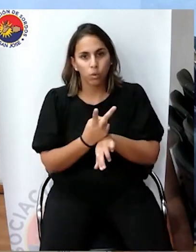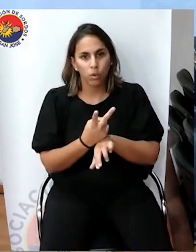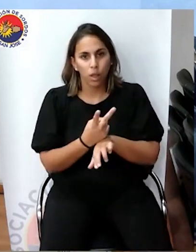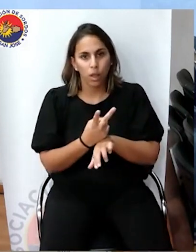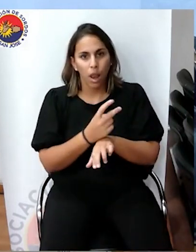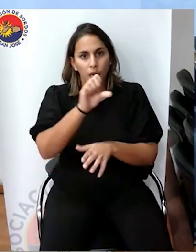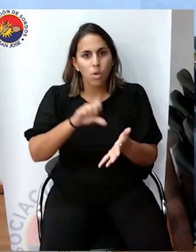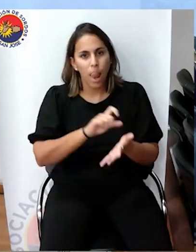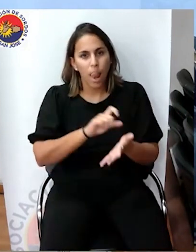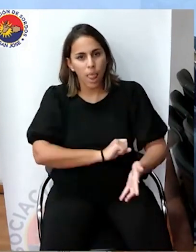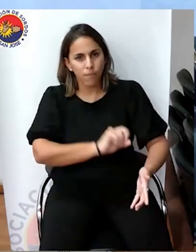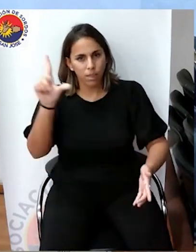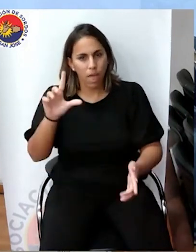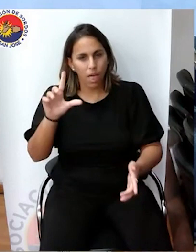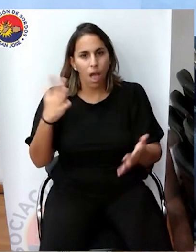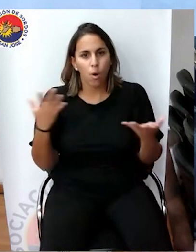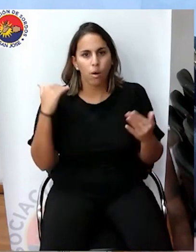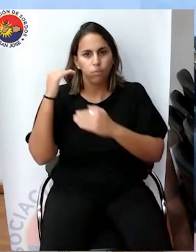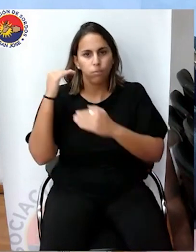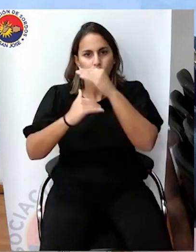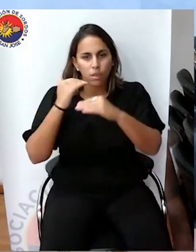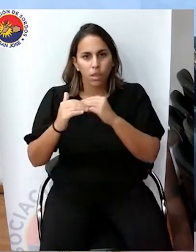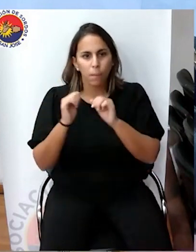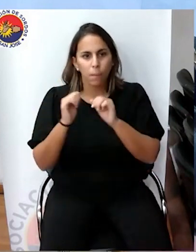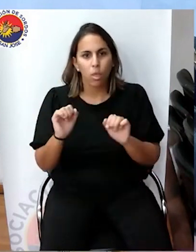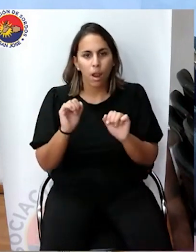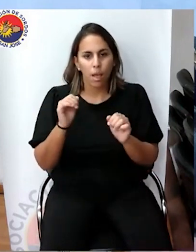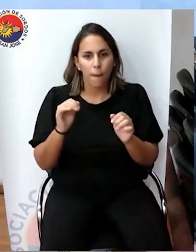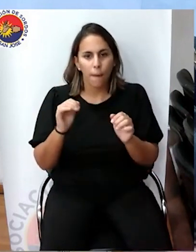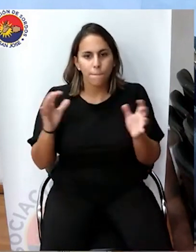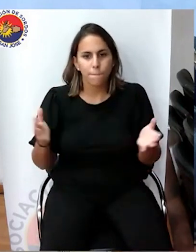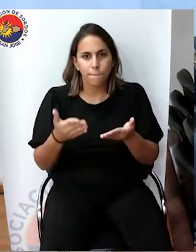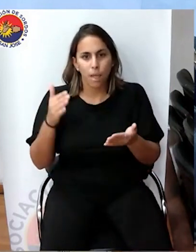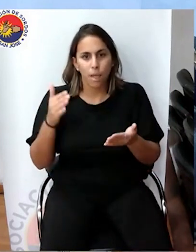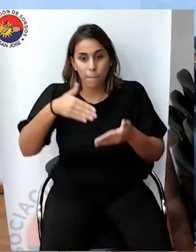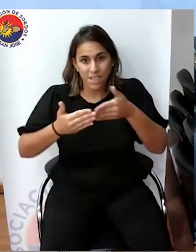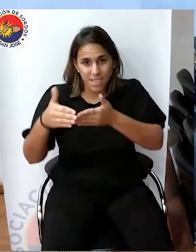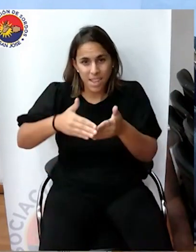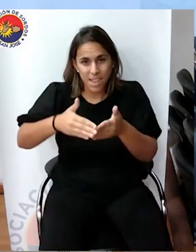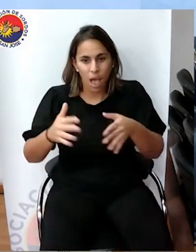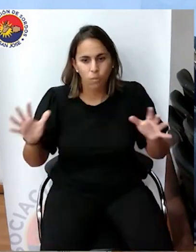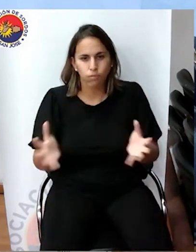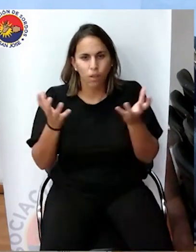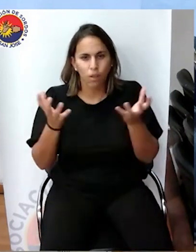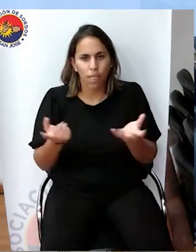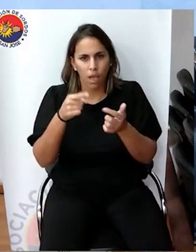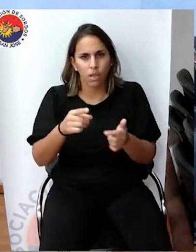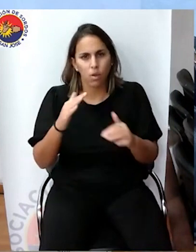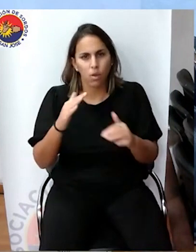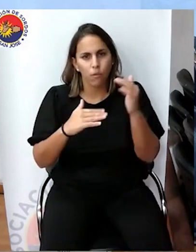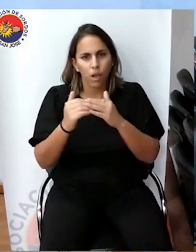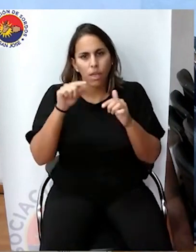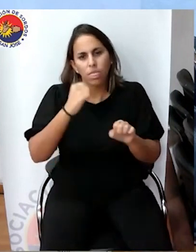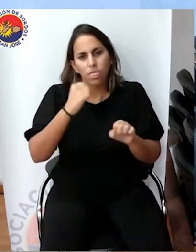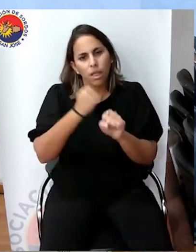en la Ciudad de Libertad se viene avanzando en el cerramiento y climatización de la piscina, otra obra anhelada por la población. En ese sentido se está